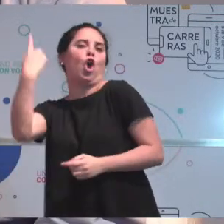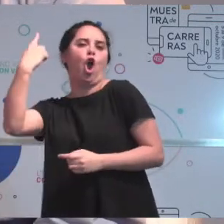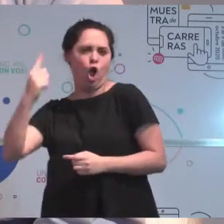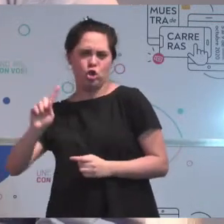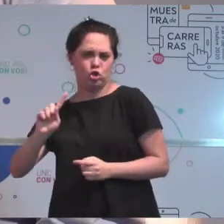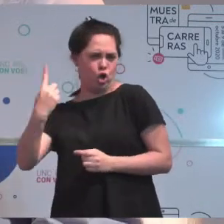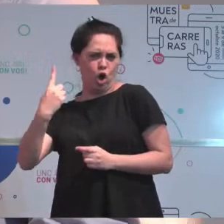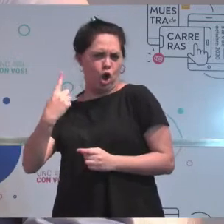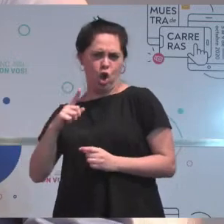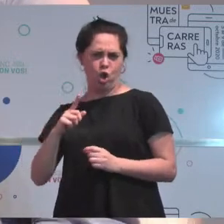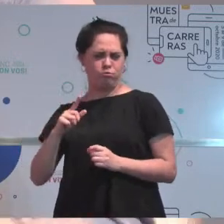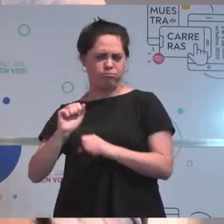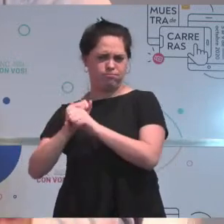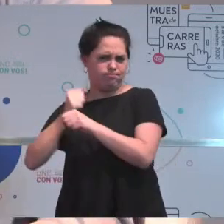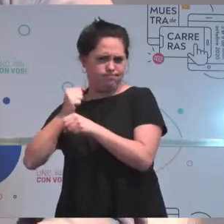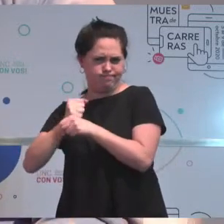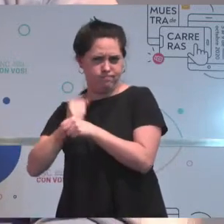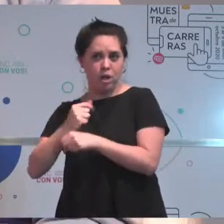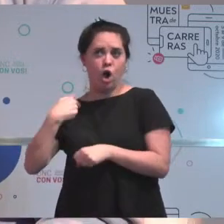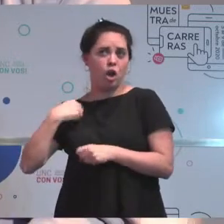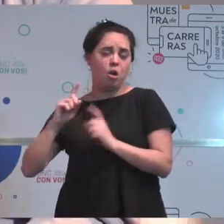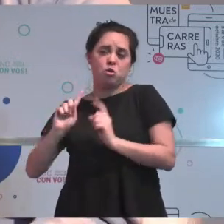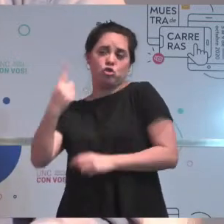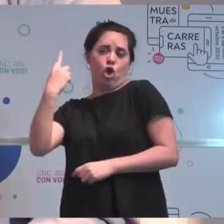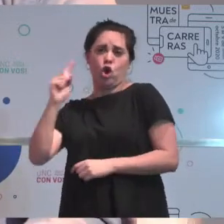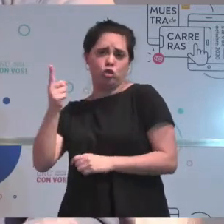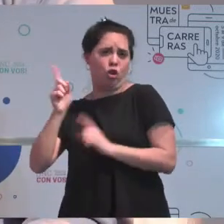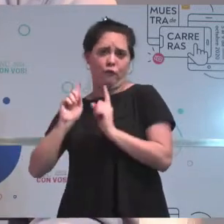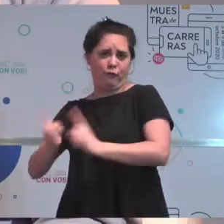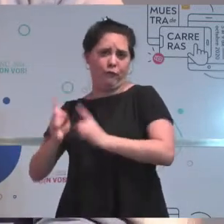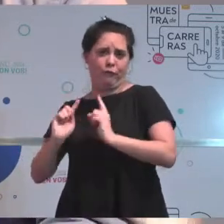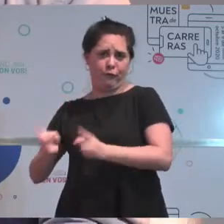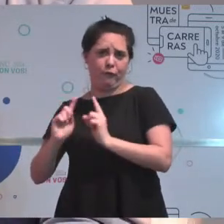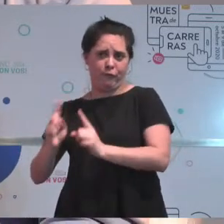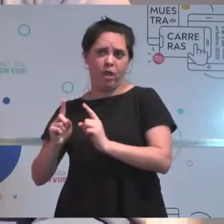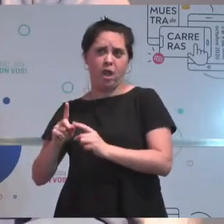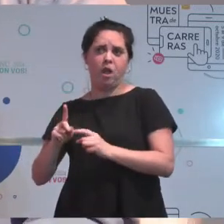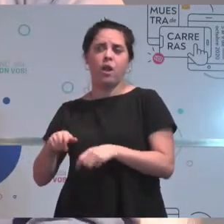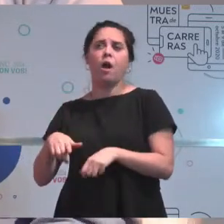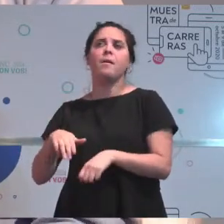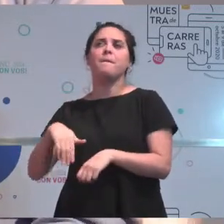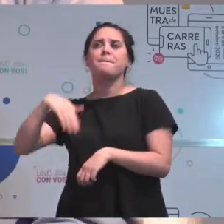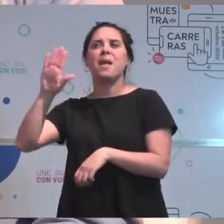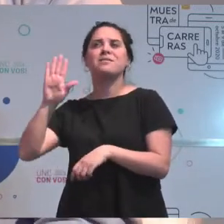Y ahora, digamos, sigo trabajando por mi cuenta y trabajando más como consultor.